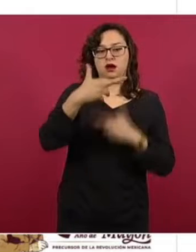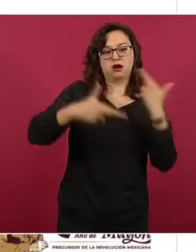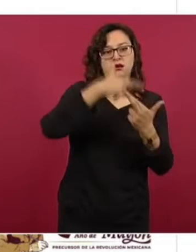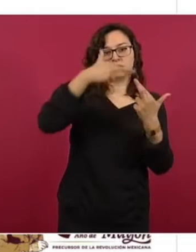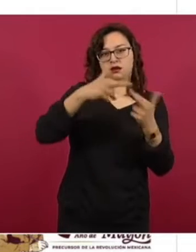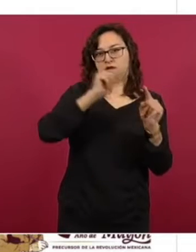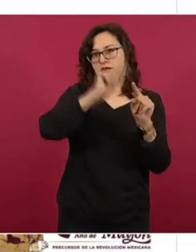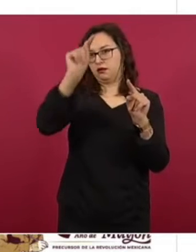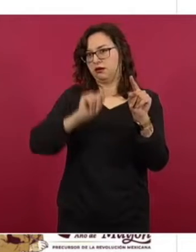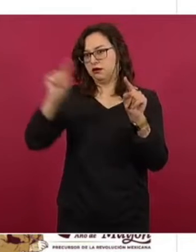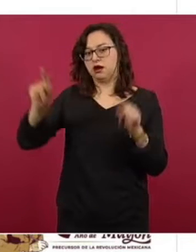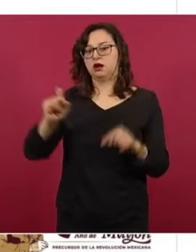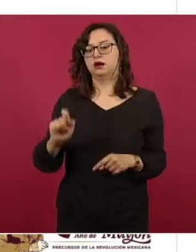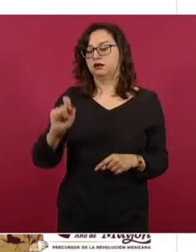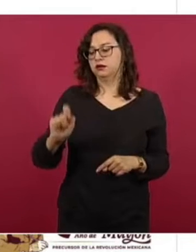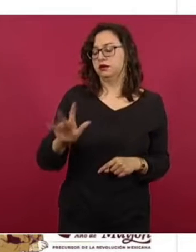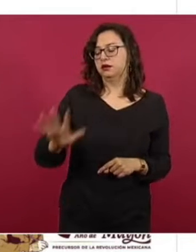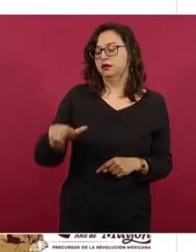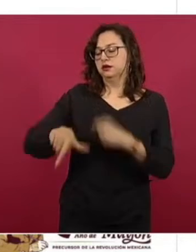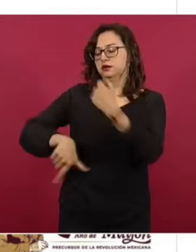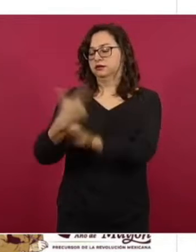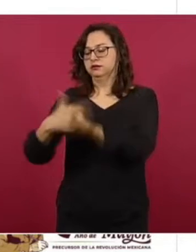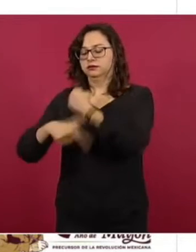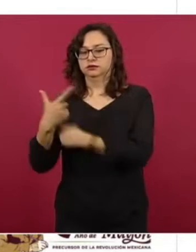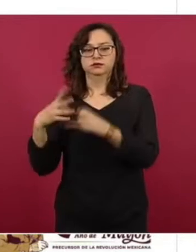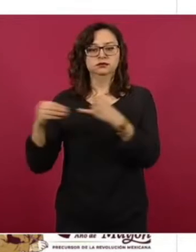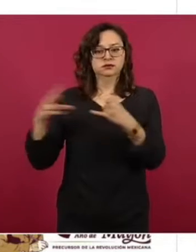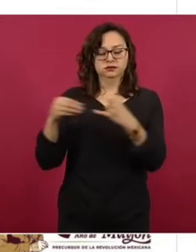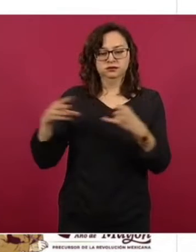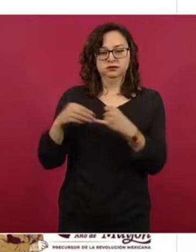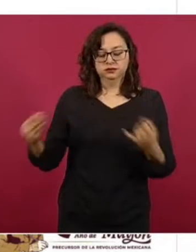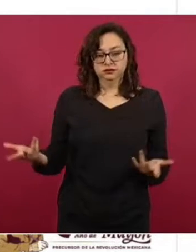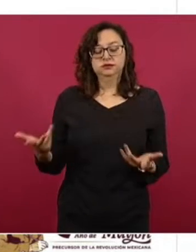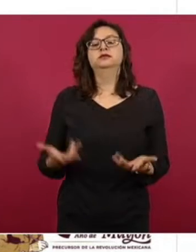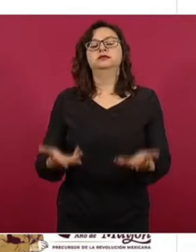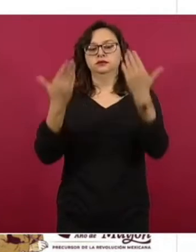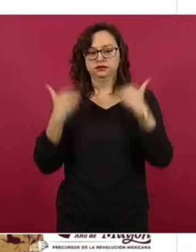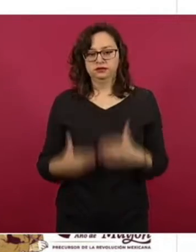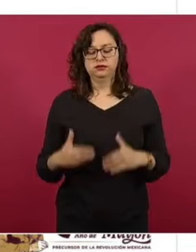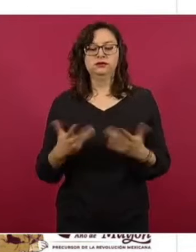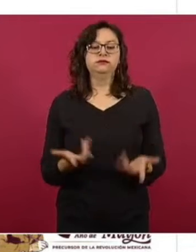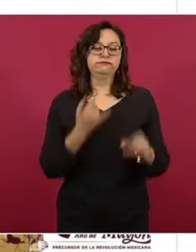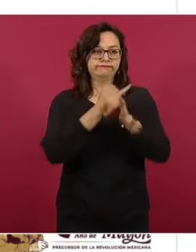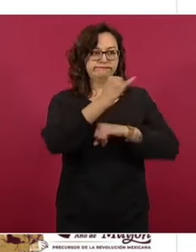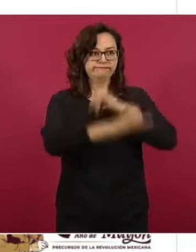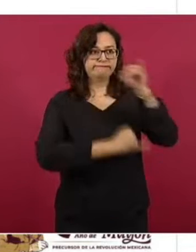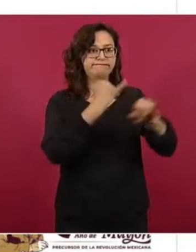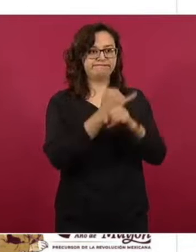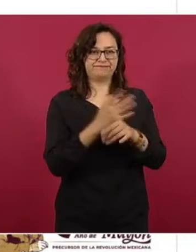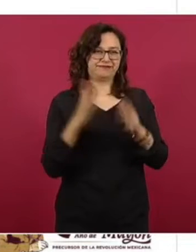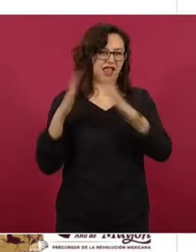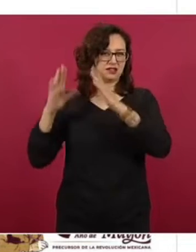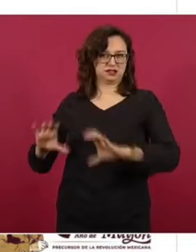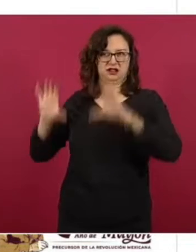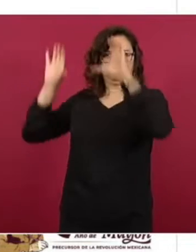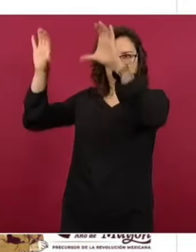para el país? 25 pesos con 12 centavos. El mismo 27 de abril el precio internacional para estacionarios